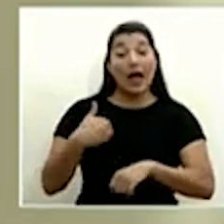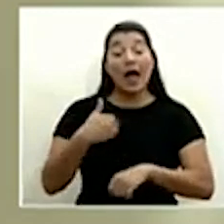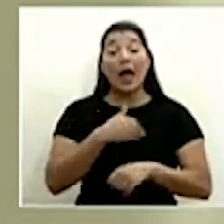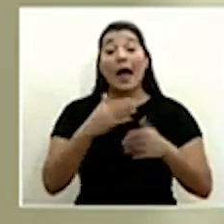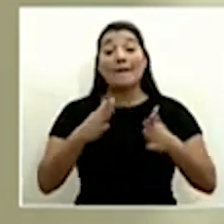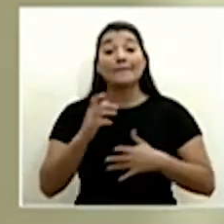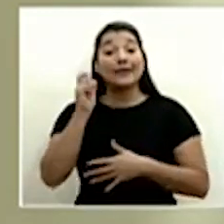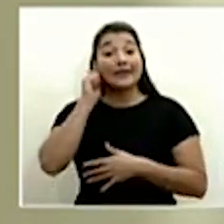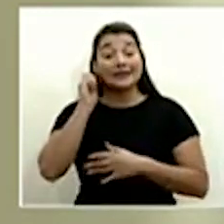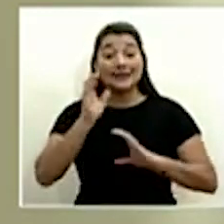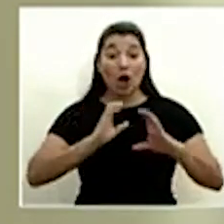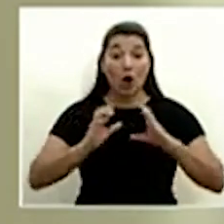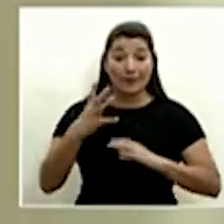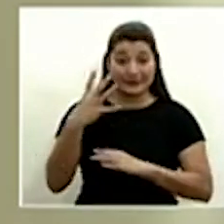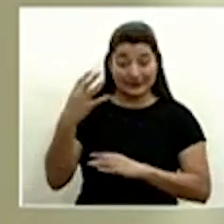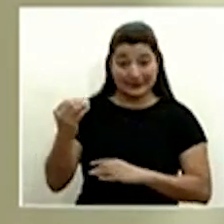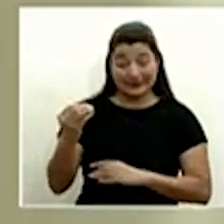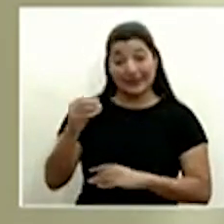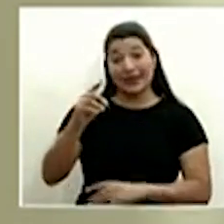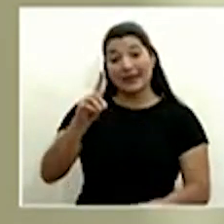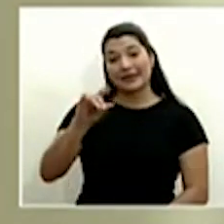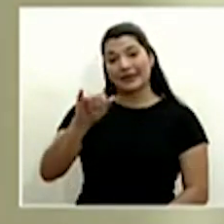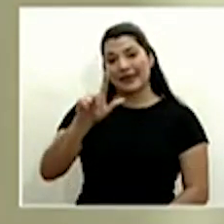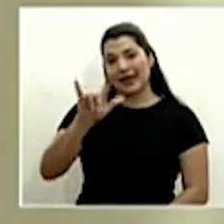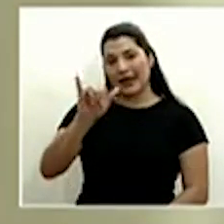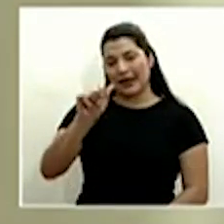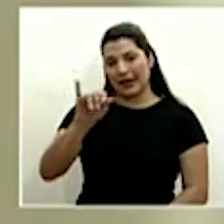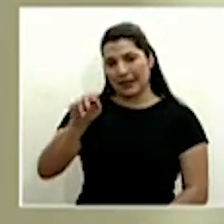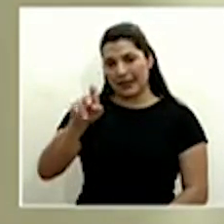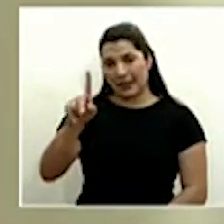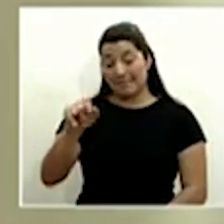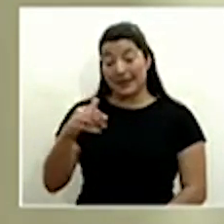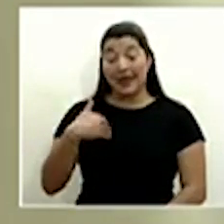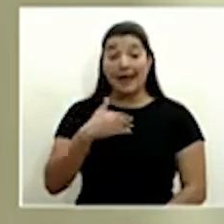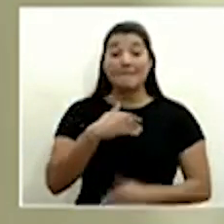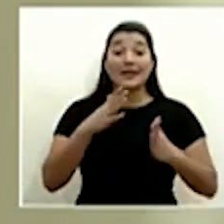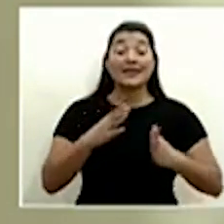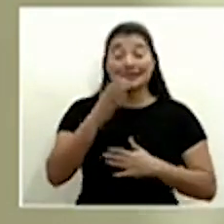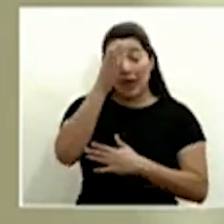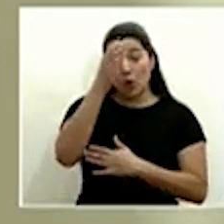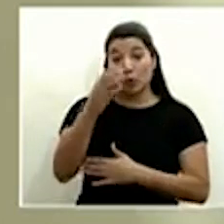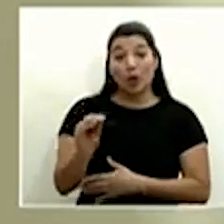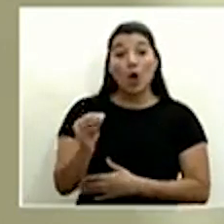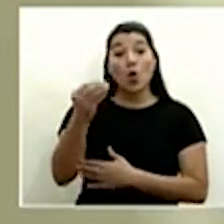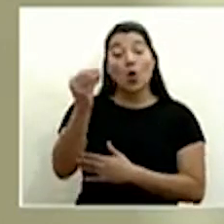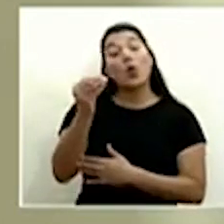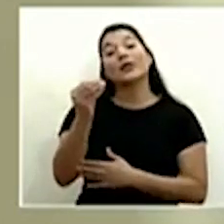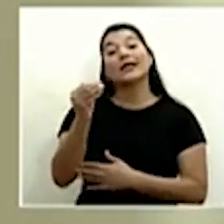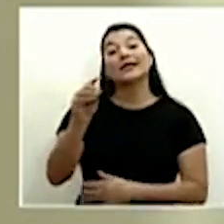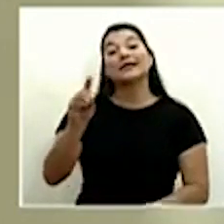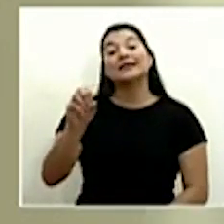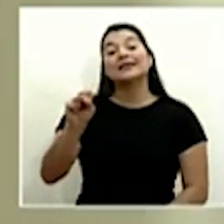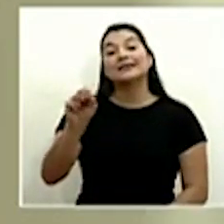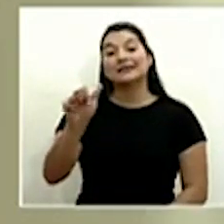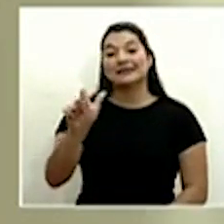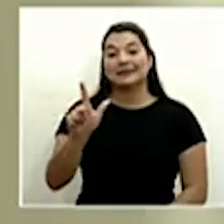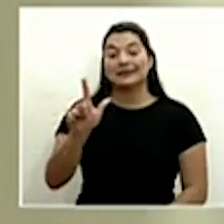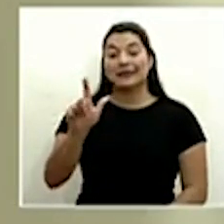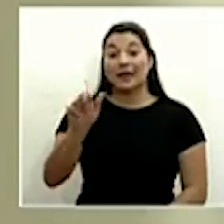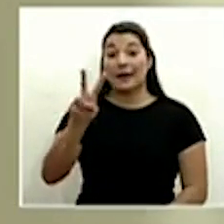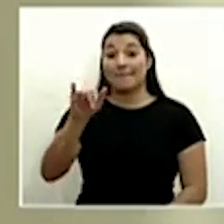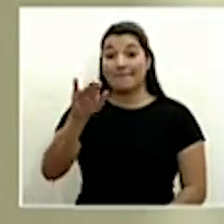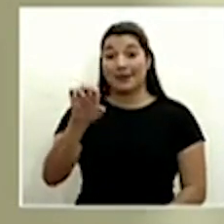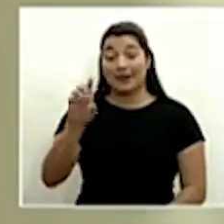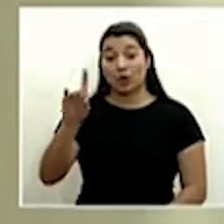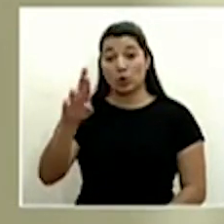la Ministra de Comercio Exterior la señora Diala Jiménez y la Ministra de Cultura y Juventud la señora Silvi Durán gracias por